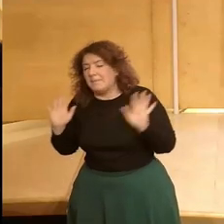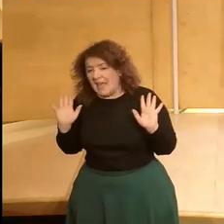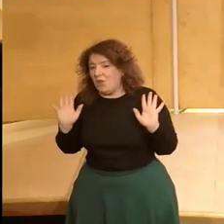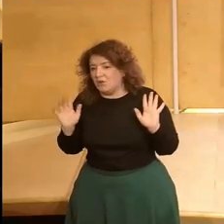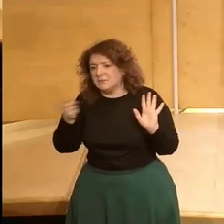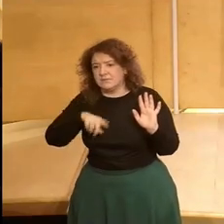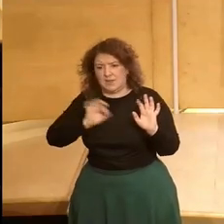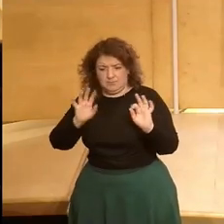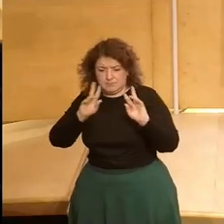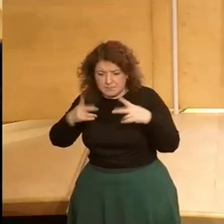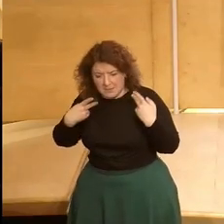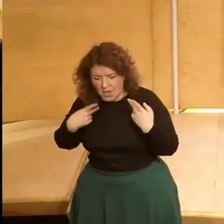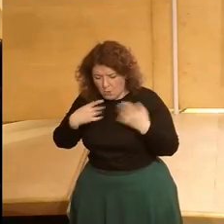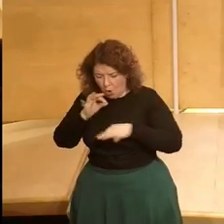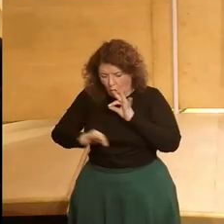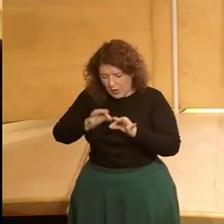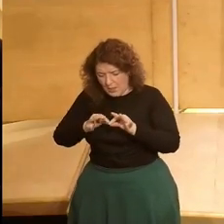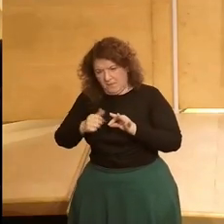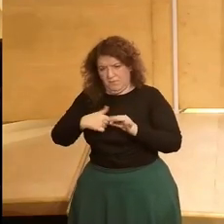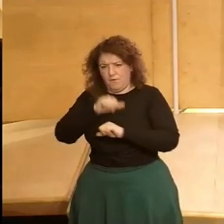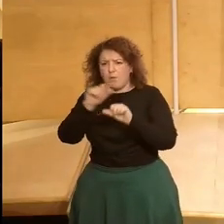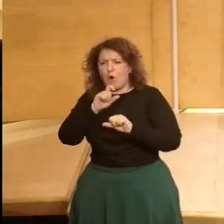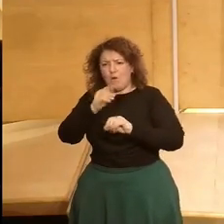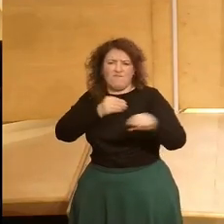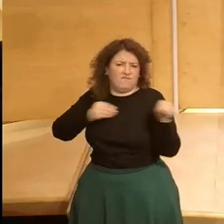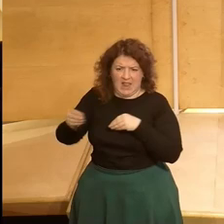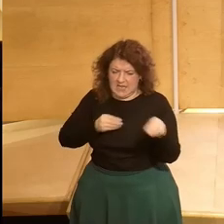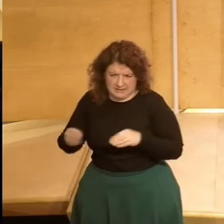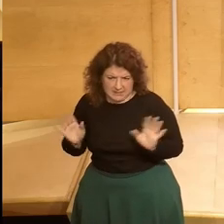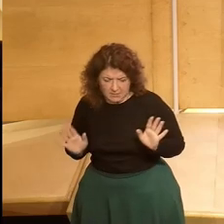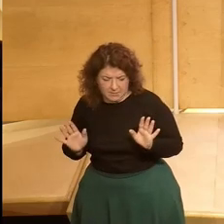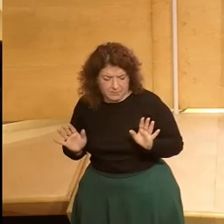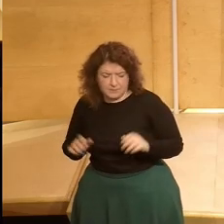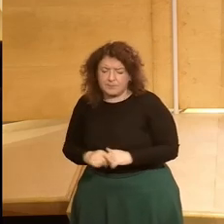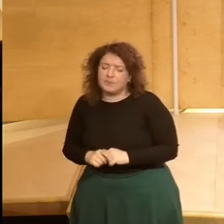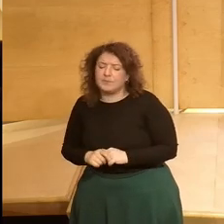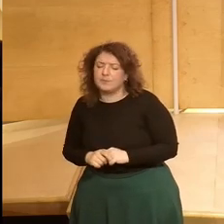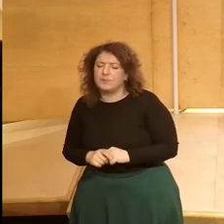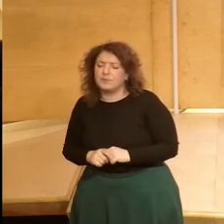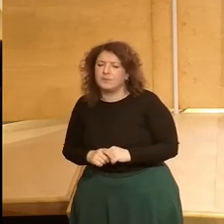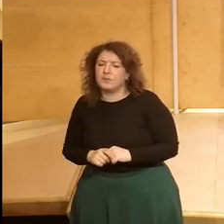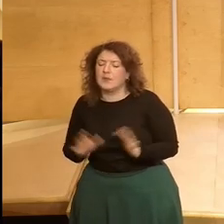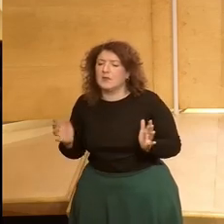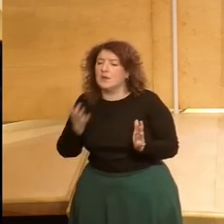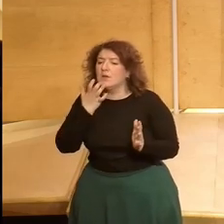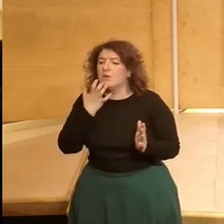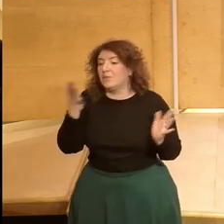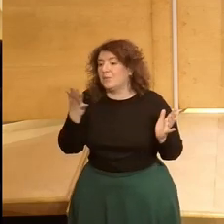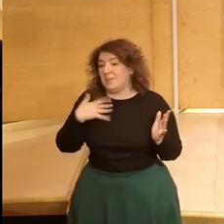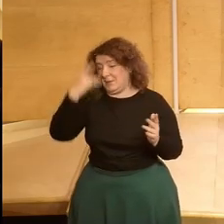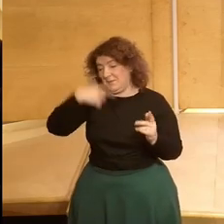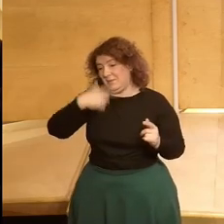luego lo que nos permite es una organización muchísimo más flexible del horario de trabajo sobre todo si uno no es